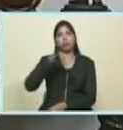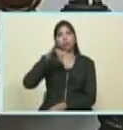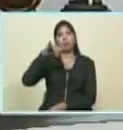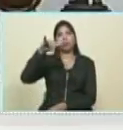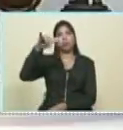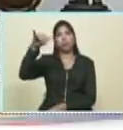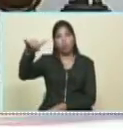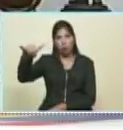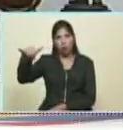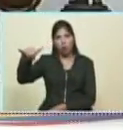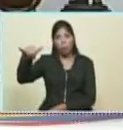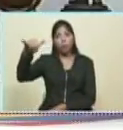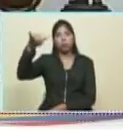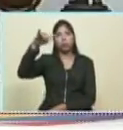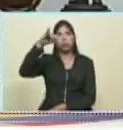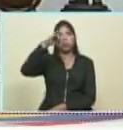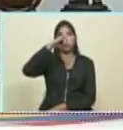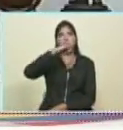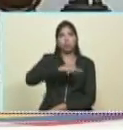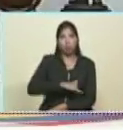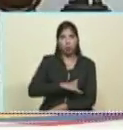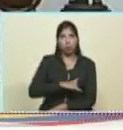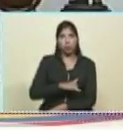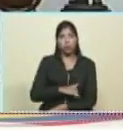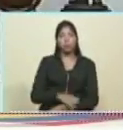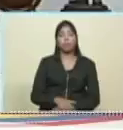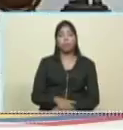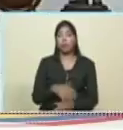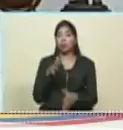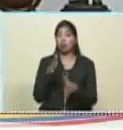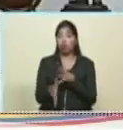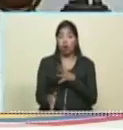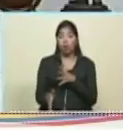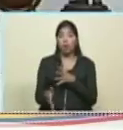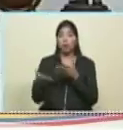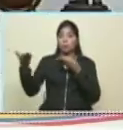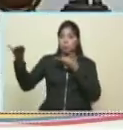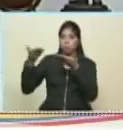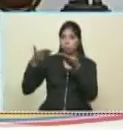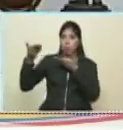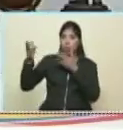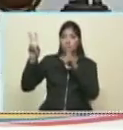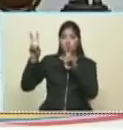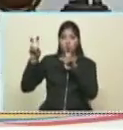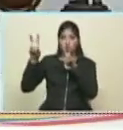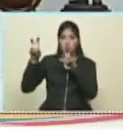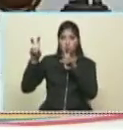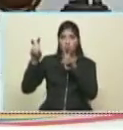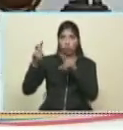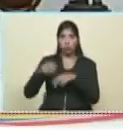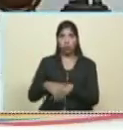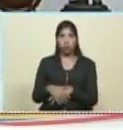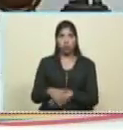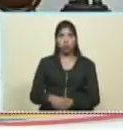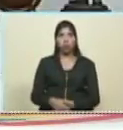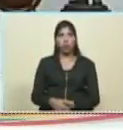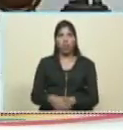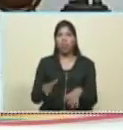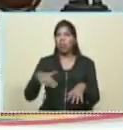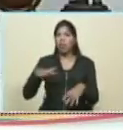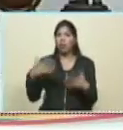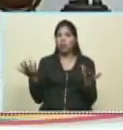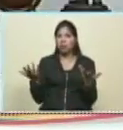profundizar las relaciones de la geopolítica mundial nueva del plan de la patria porque todo eso está aquí mira